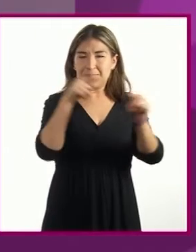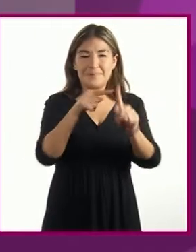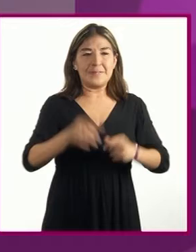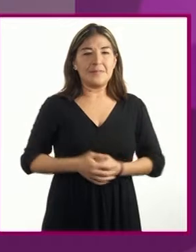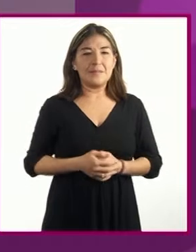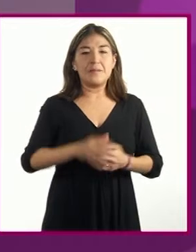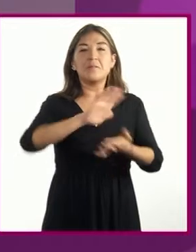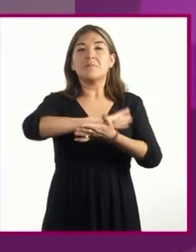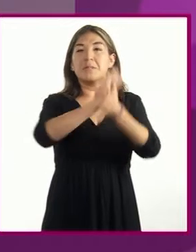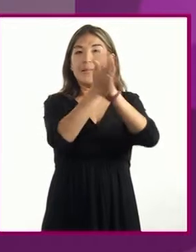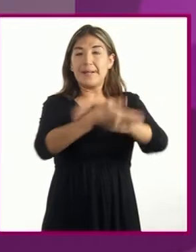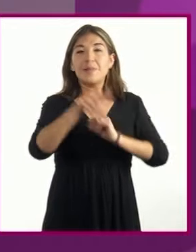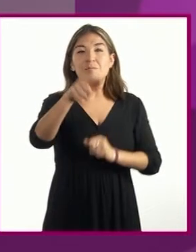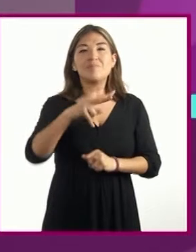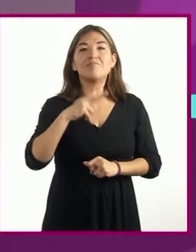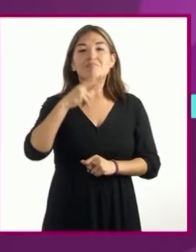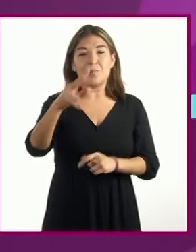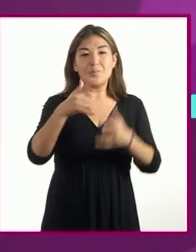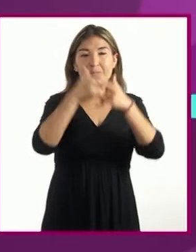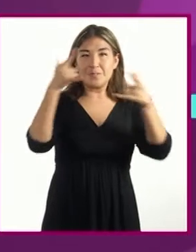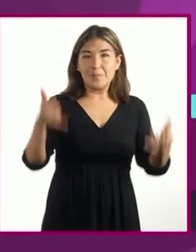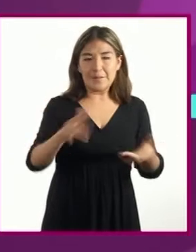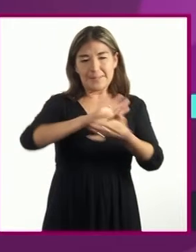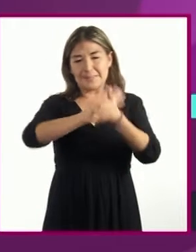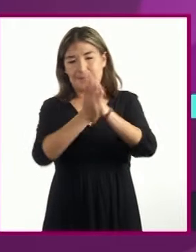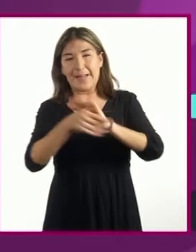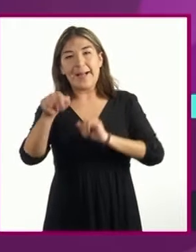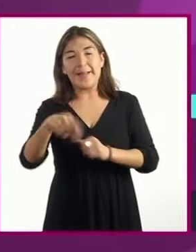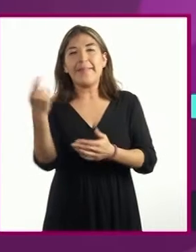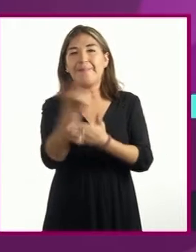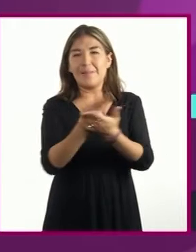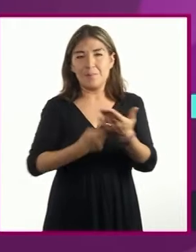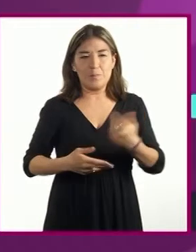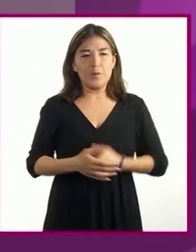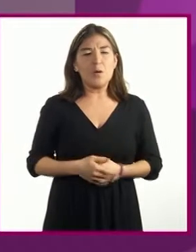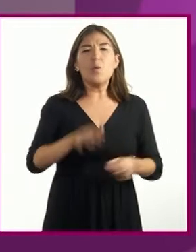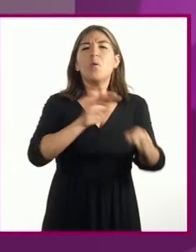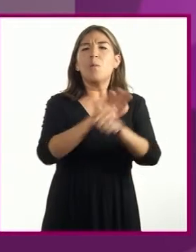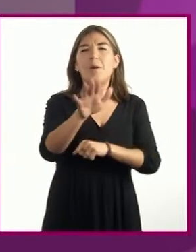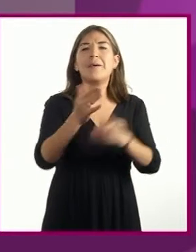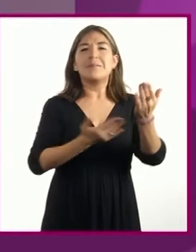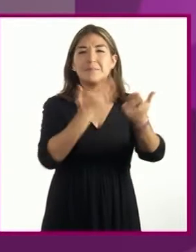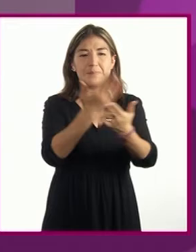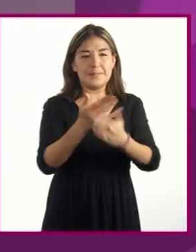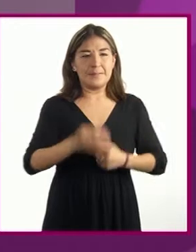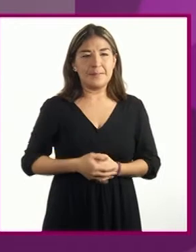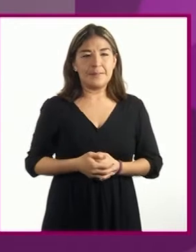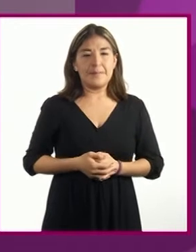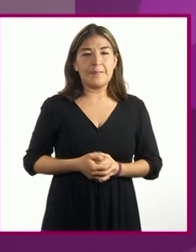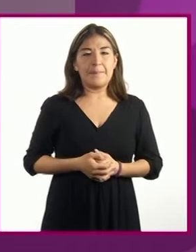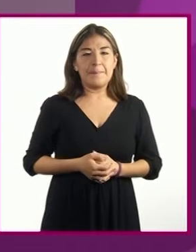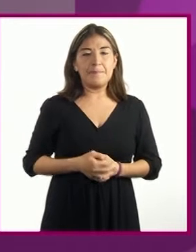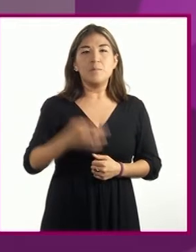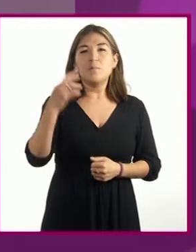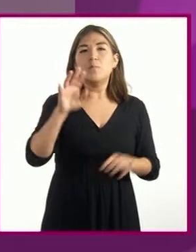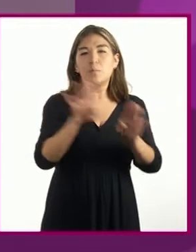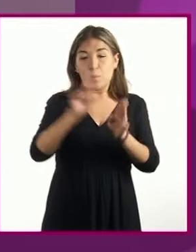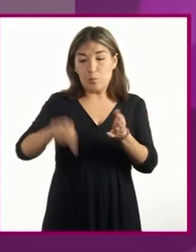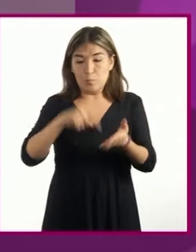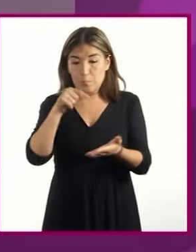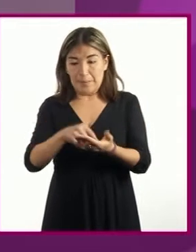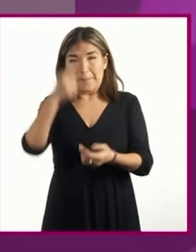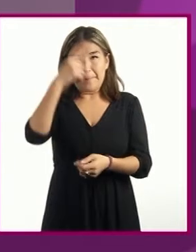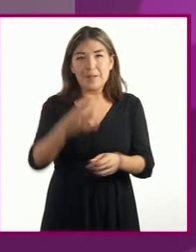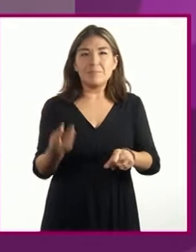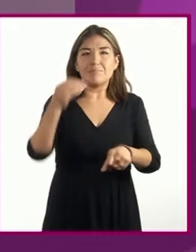Transforma Narraciones en Historietas, con el propósito de analizar espacios para evaluar su inclusión en